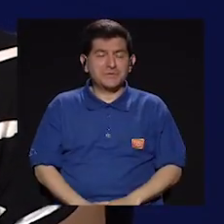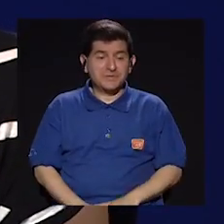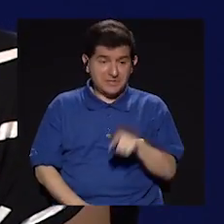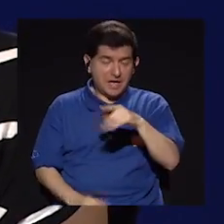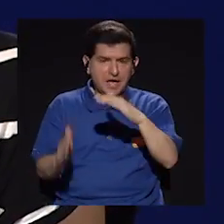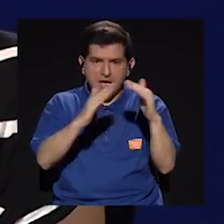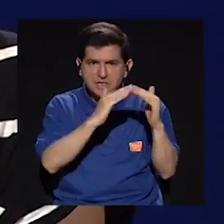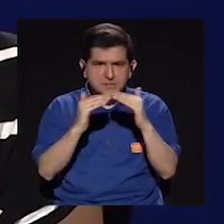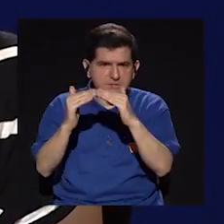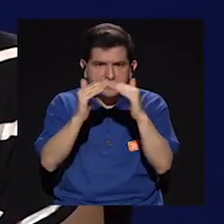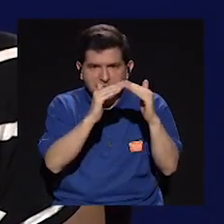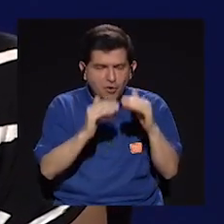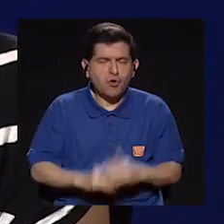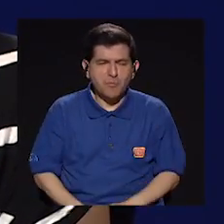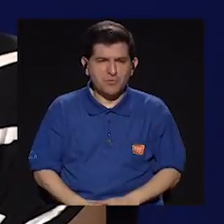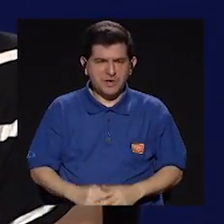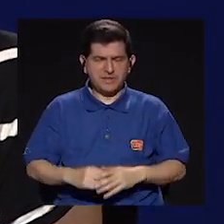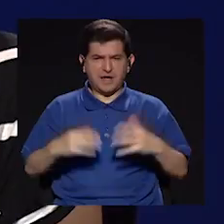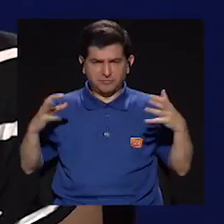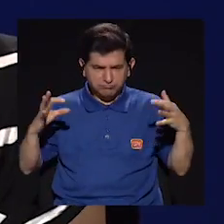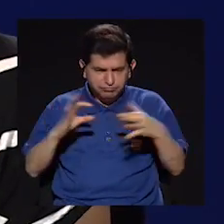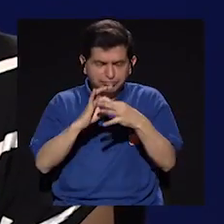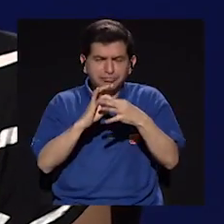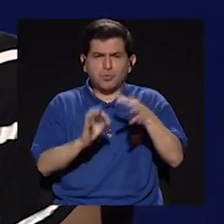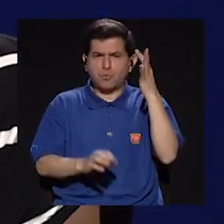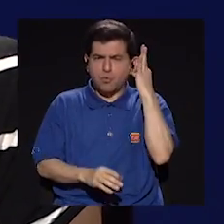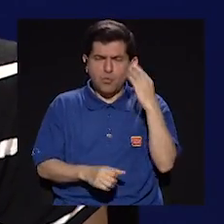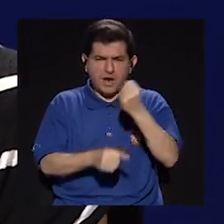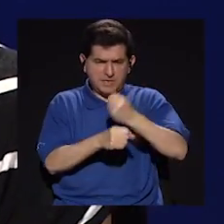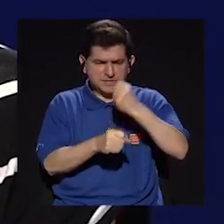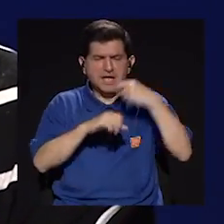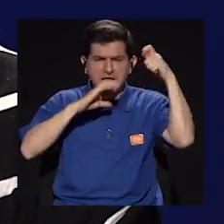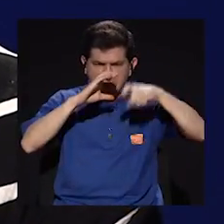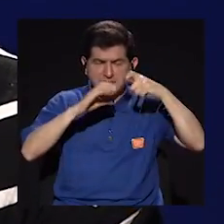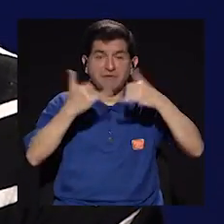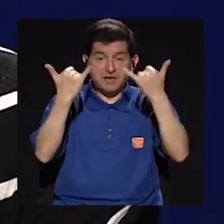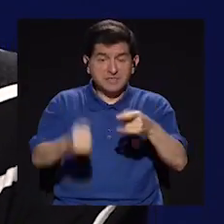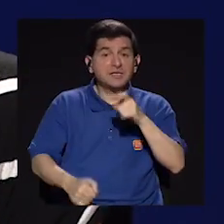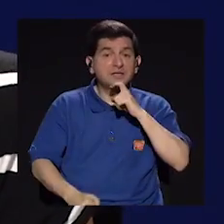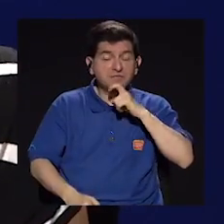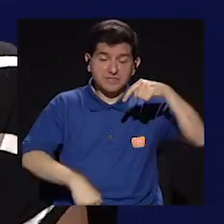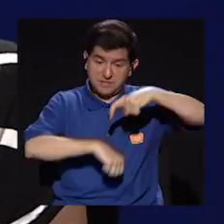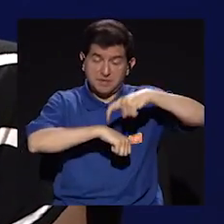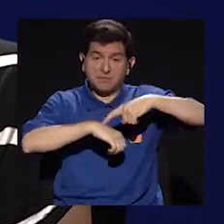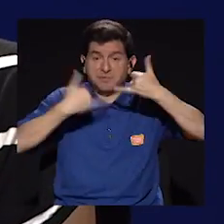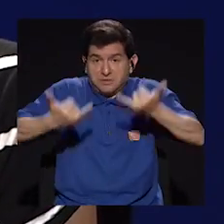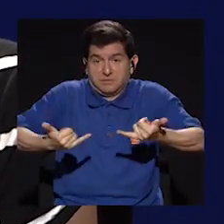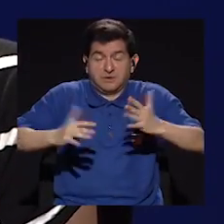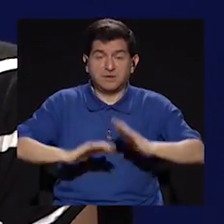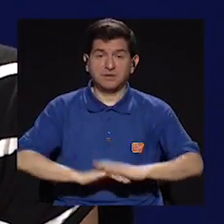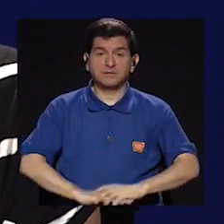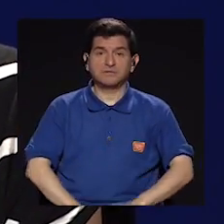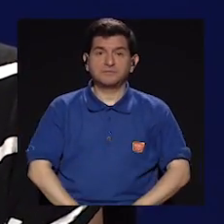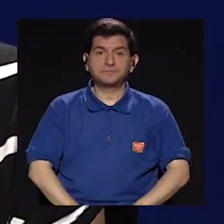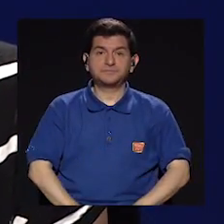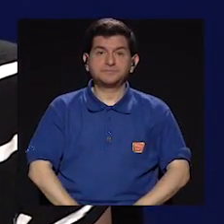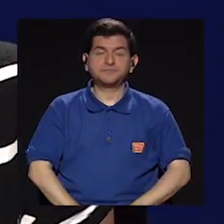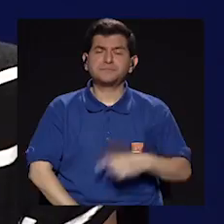armar esta comunidad y reta además de mujeres que estamos haciendo cine porque ya de por sí es muy difícil. Entonces creo,